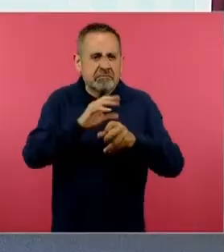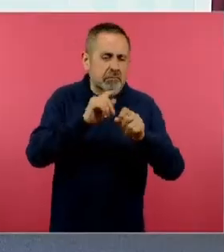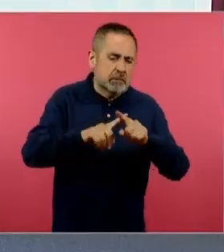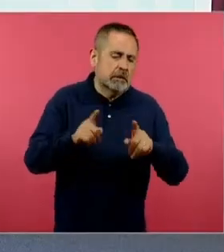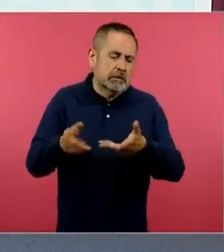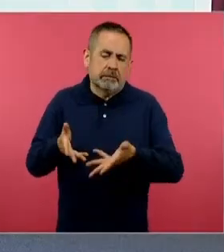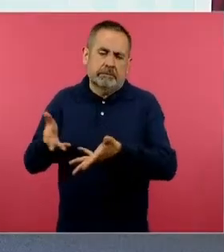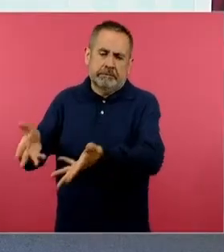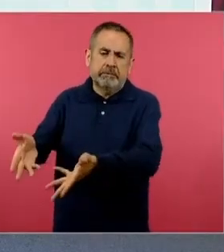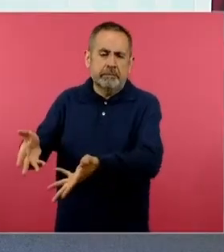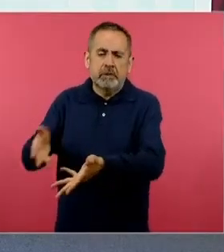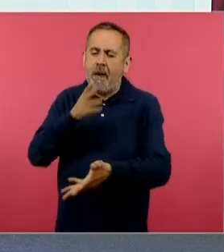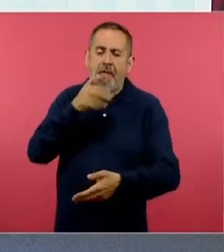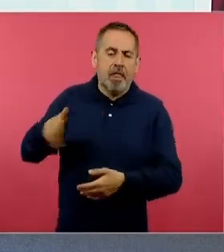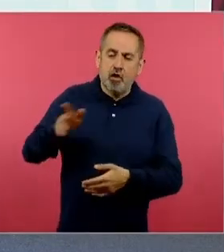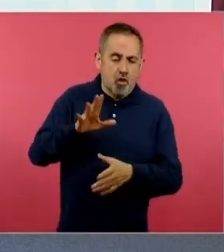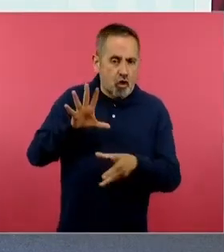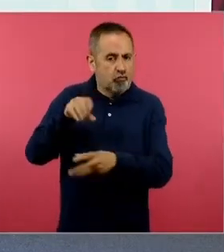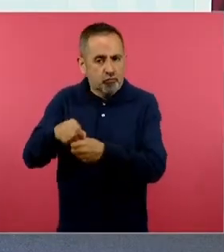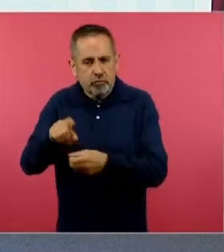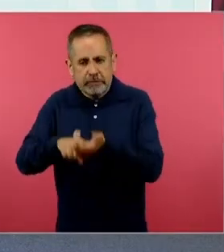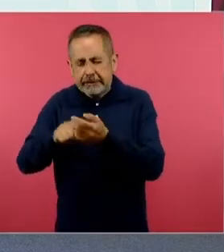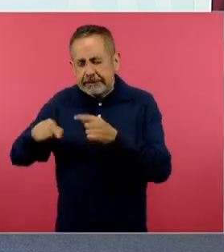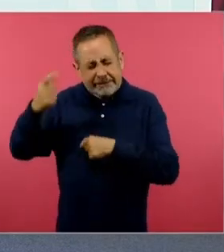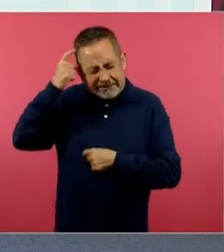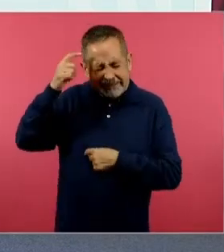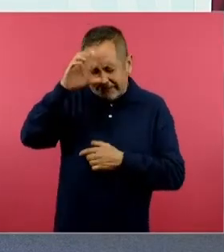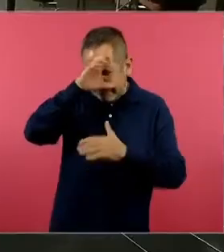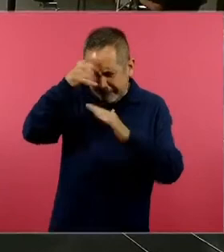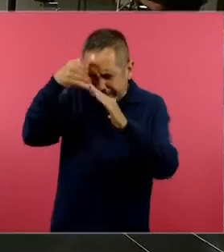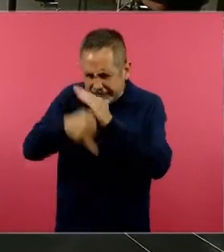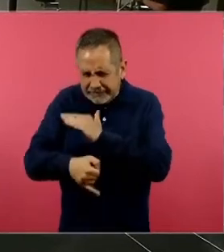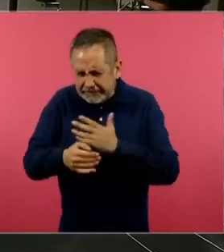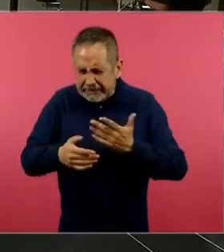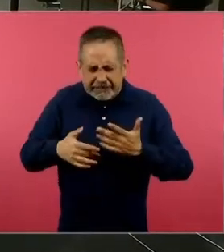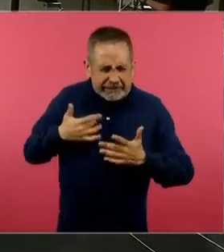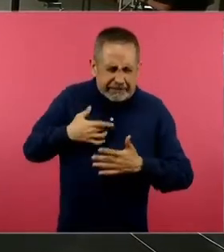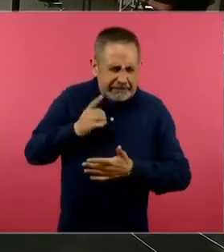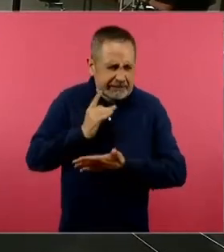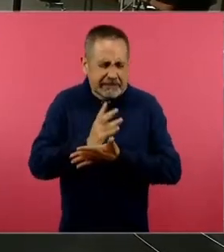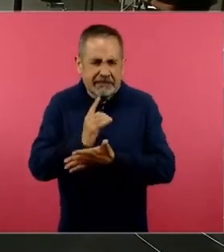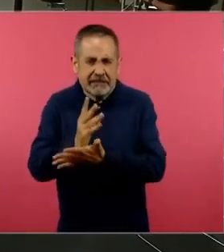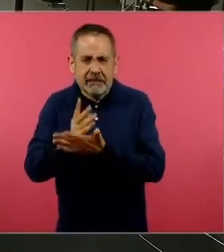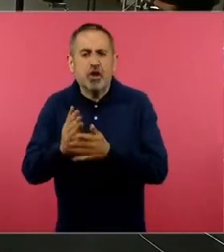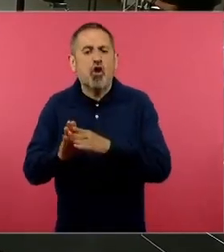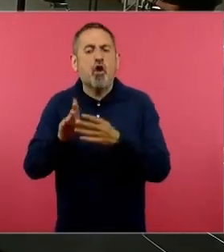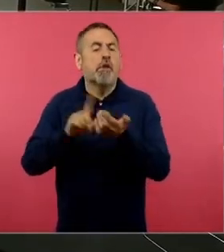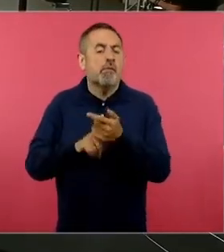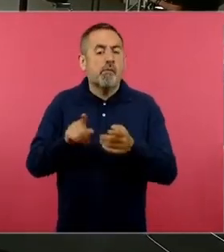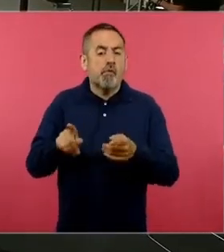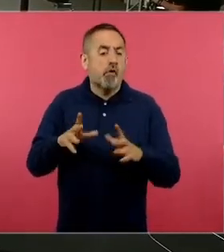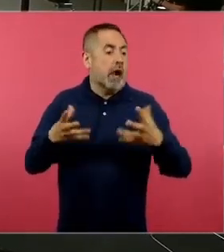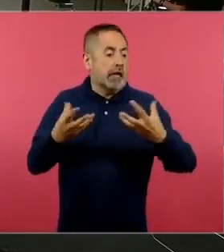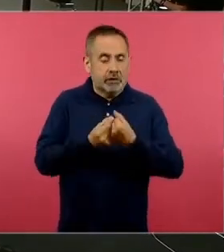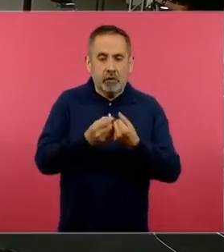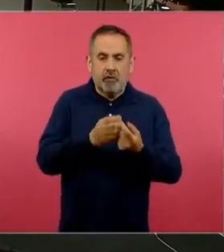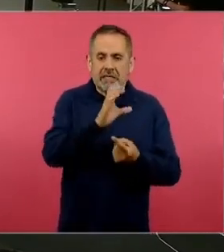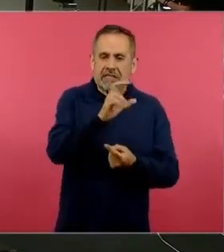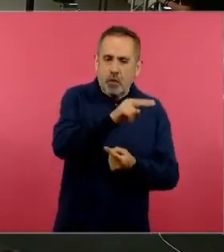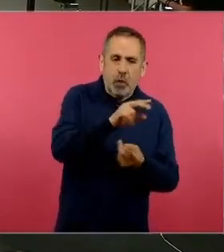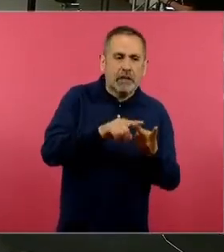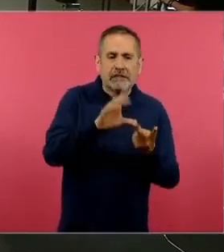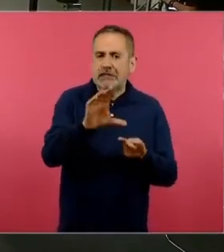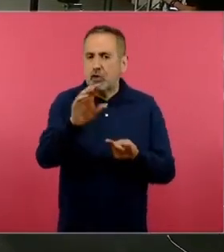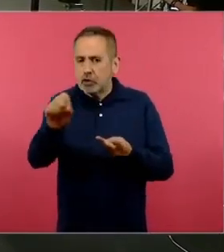campo de saberes y pensamiento científico, se implementa una metodología que integra justamente a las ciencias, a las